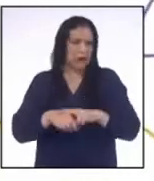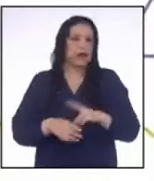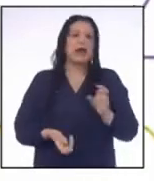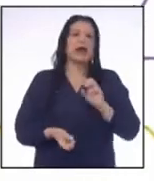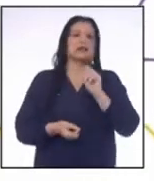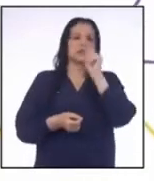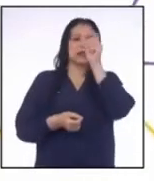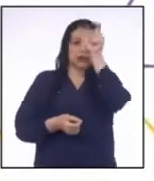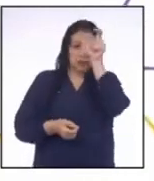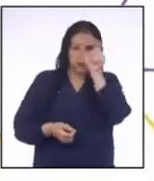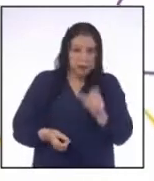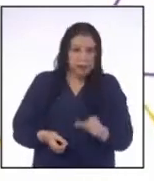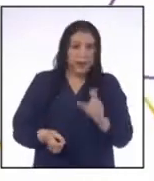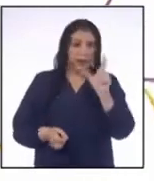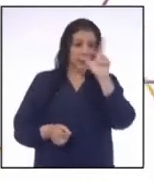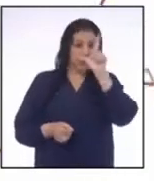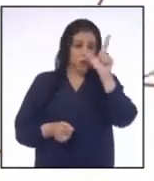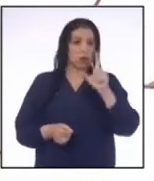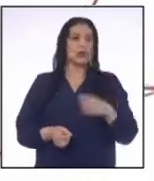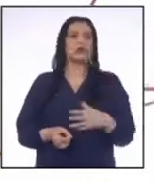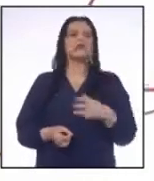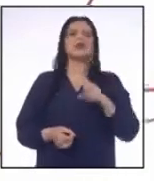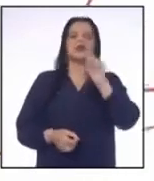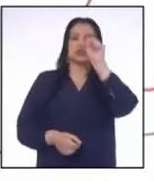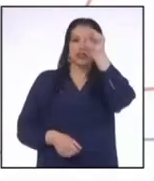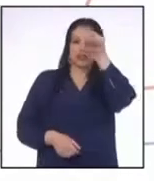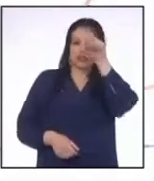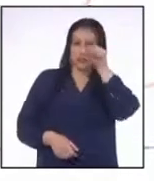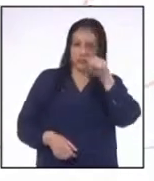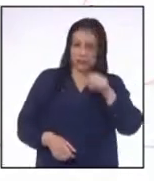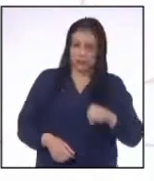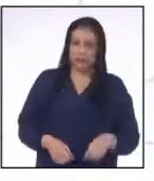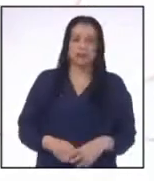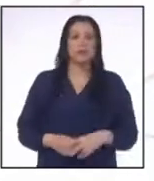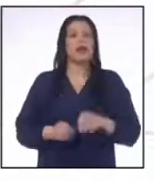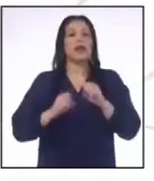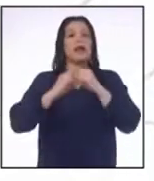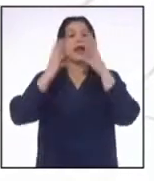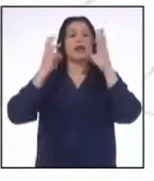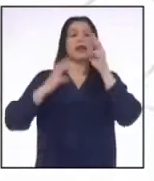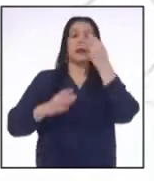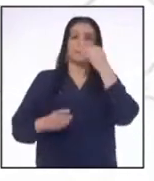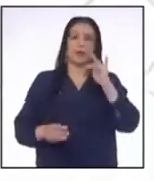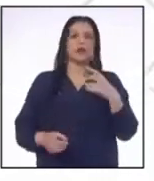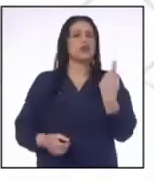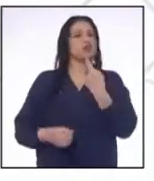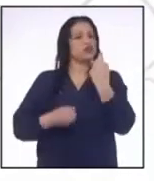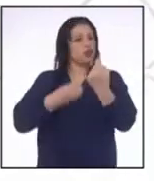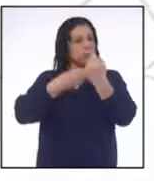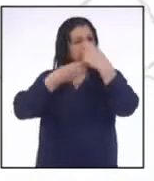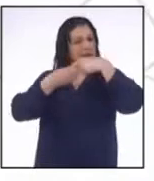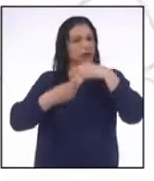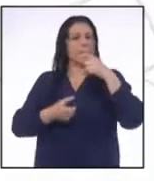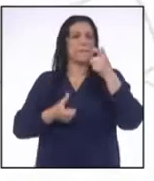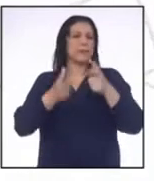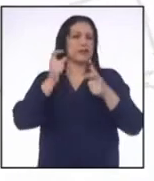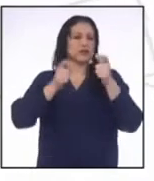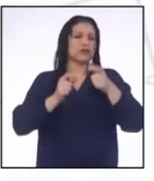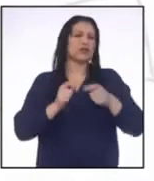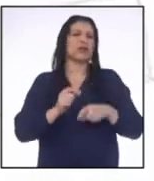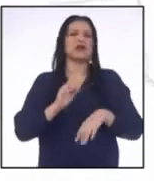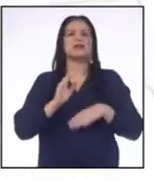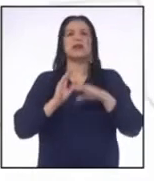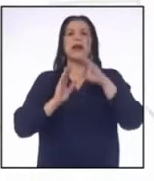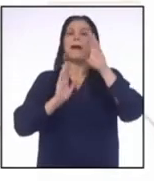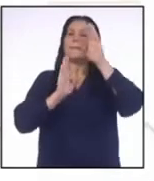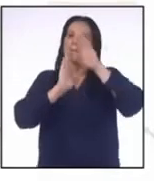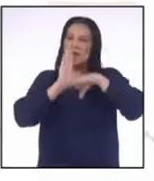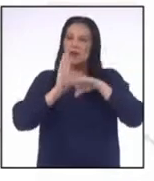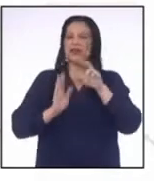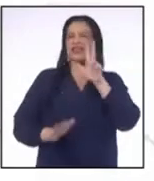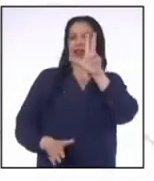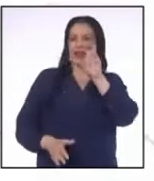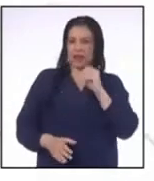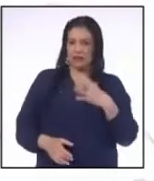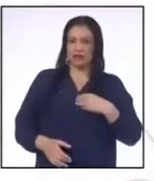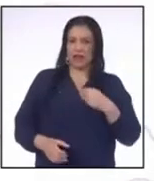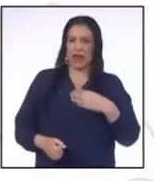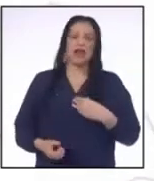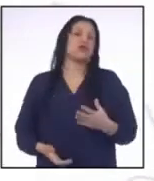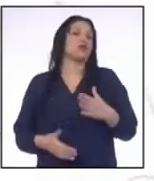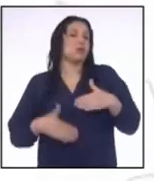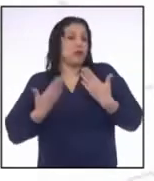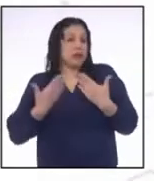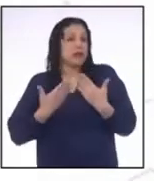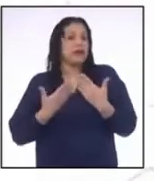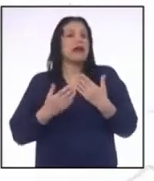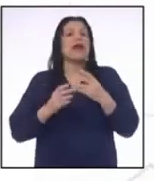llenemos toda la columna del día lunes con sí El día miércoles toca participar a personas no mayores de 30 años O sea, puede tener